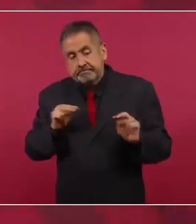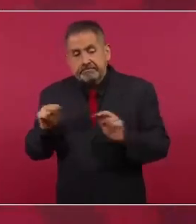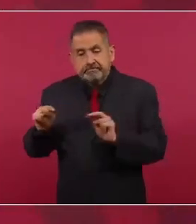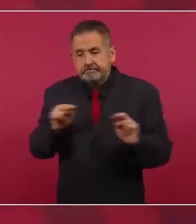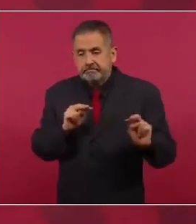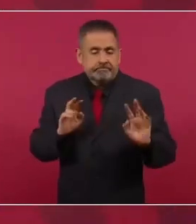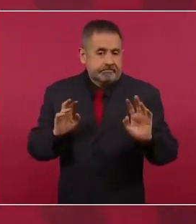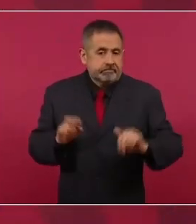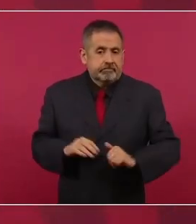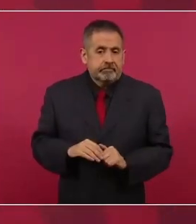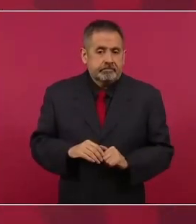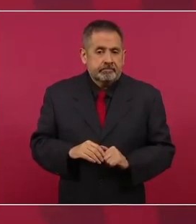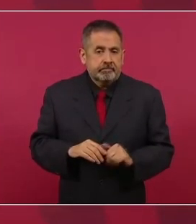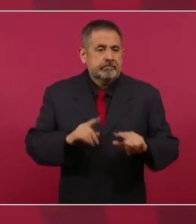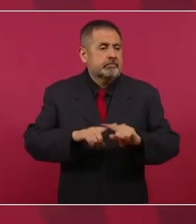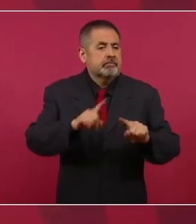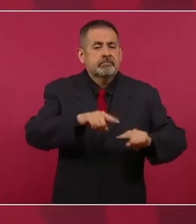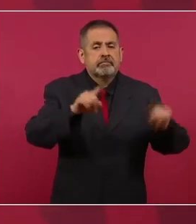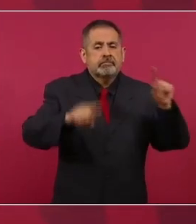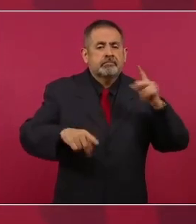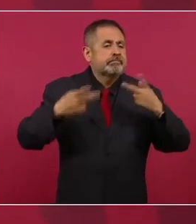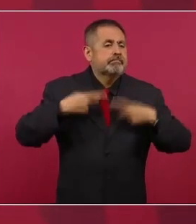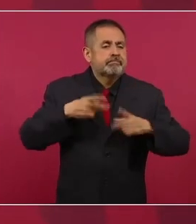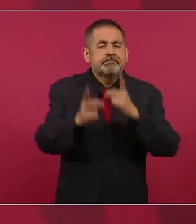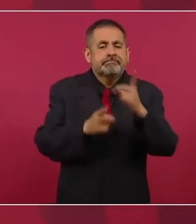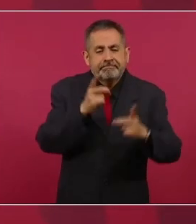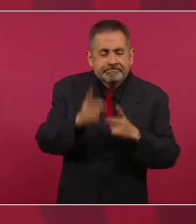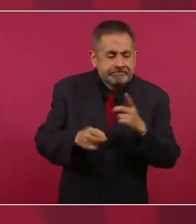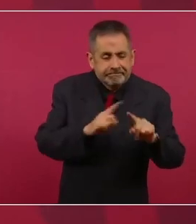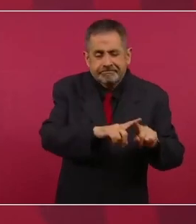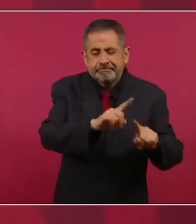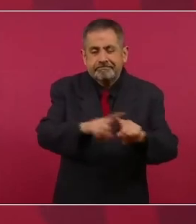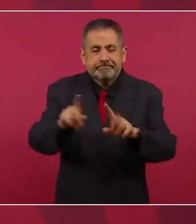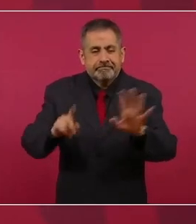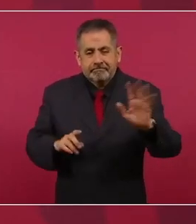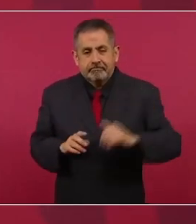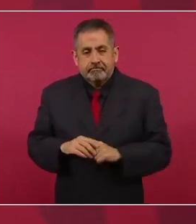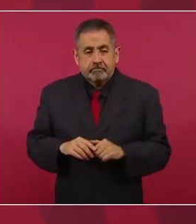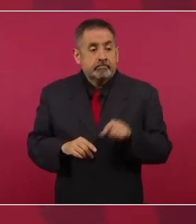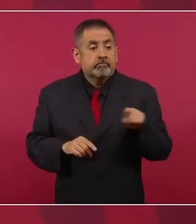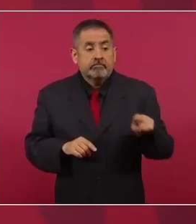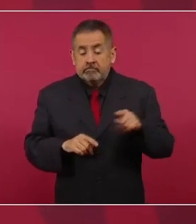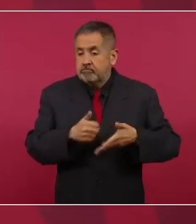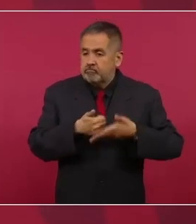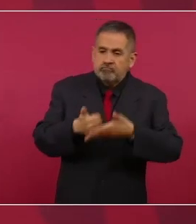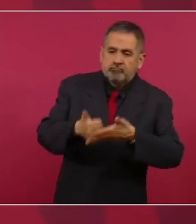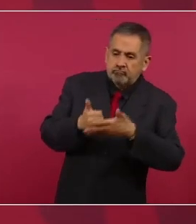de varios deportistas, que él los ayuda